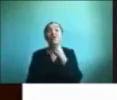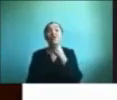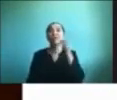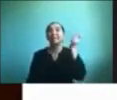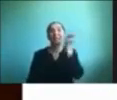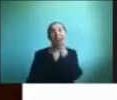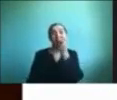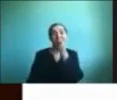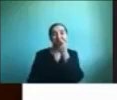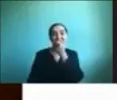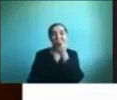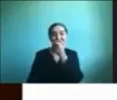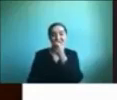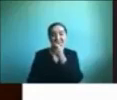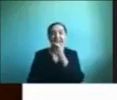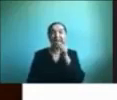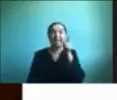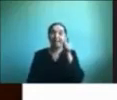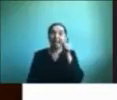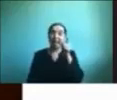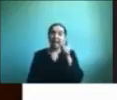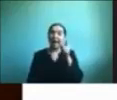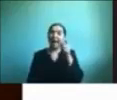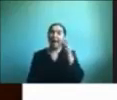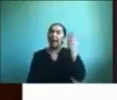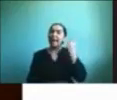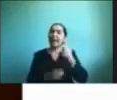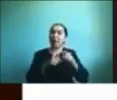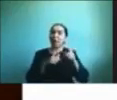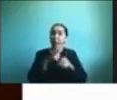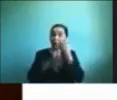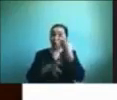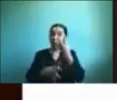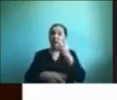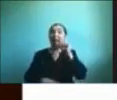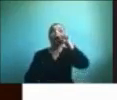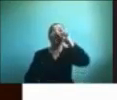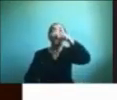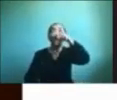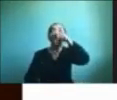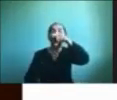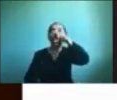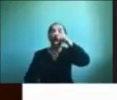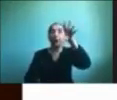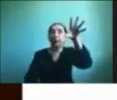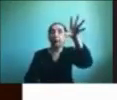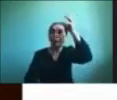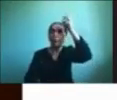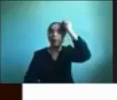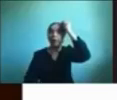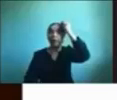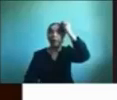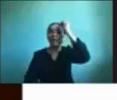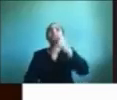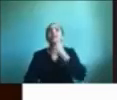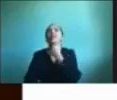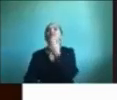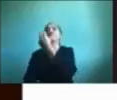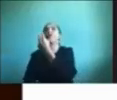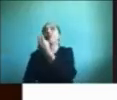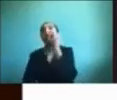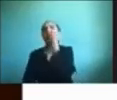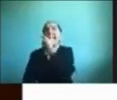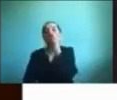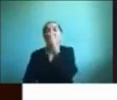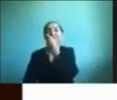actualizada ya no es este amiguito sino que es un lorito y el lorito es el que graba la palabra y la dice de una forma divertida que también